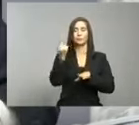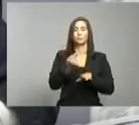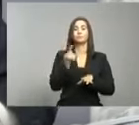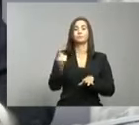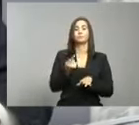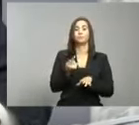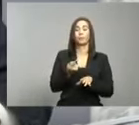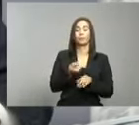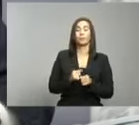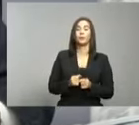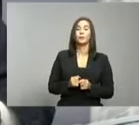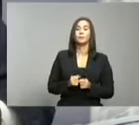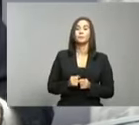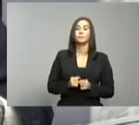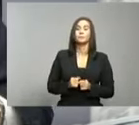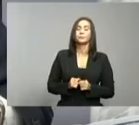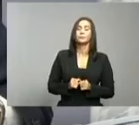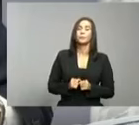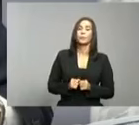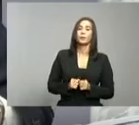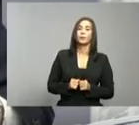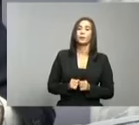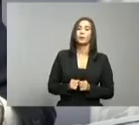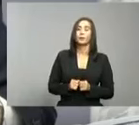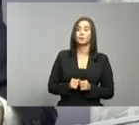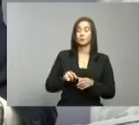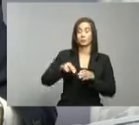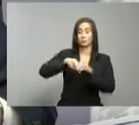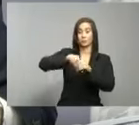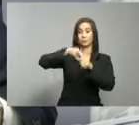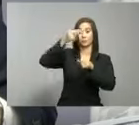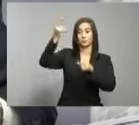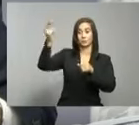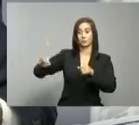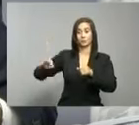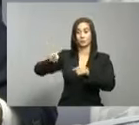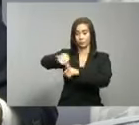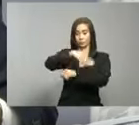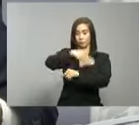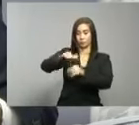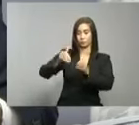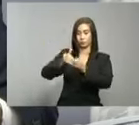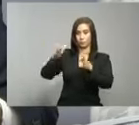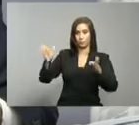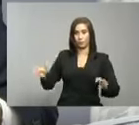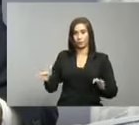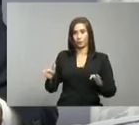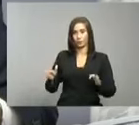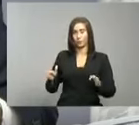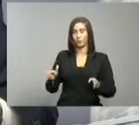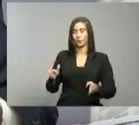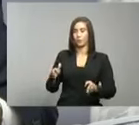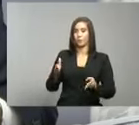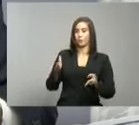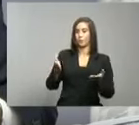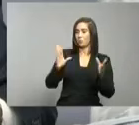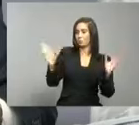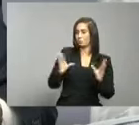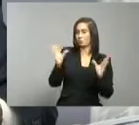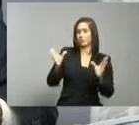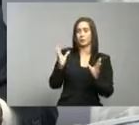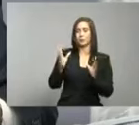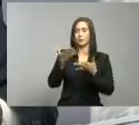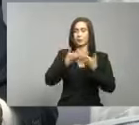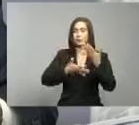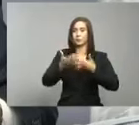de las manos, sobre todo cuando se sale a espacios públicos la realización de actividades